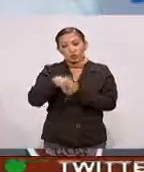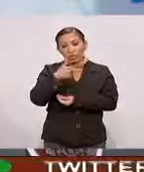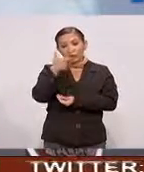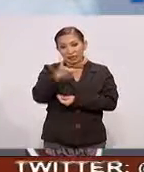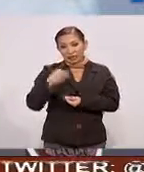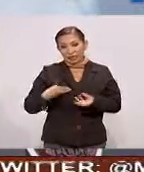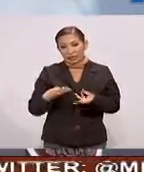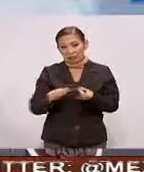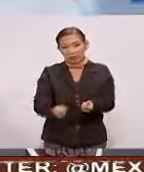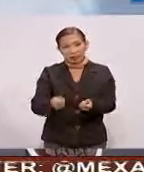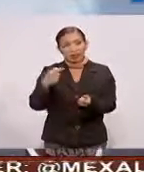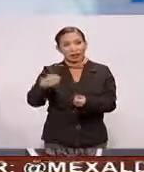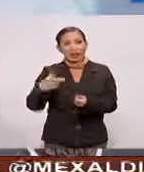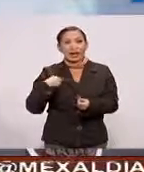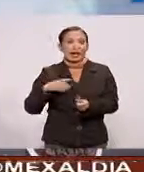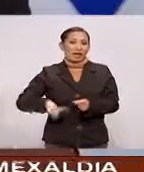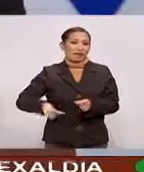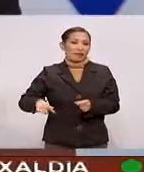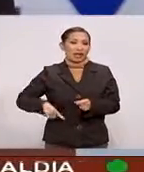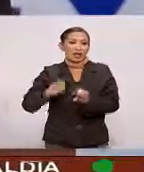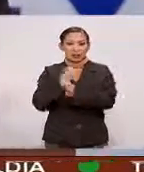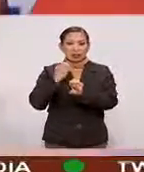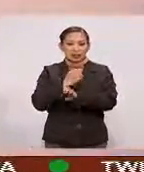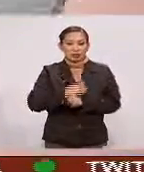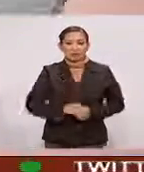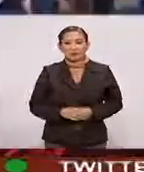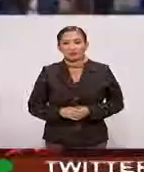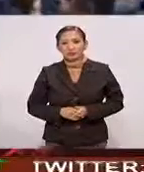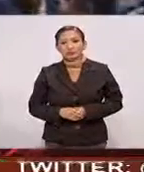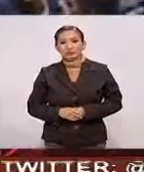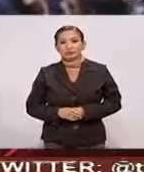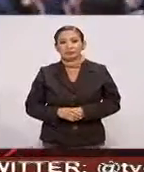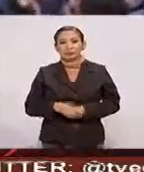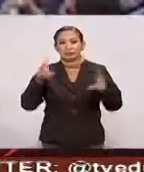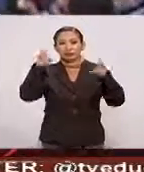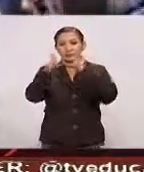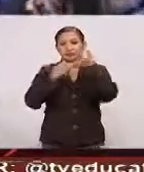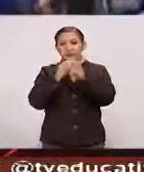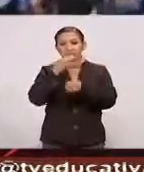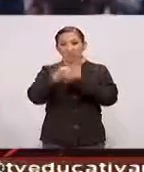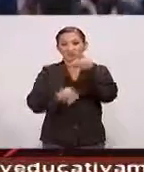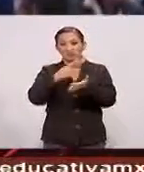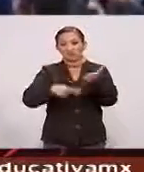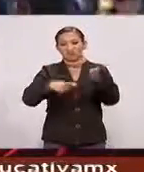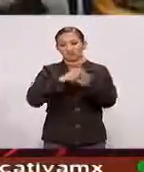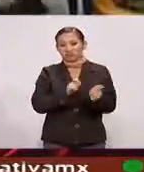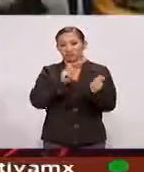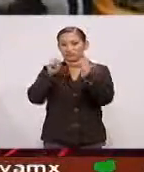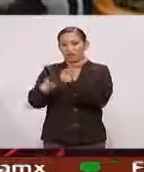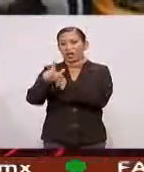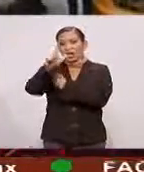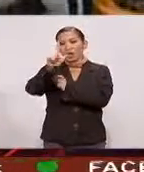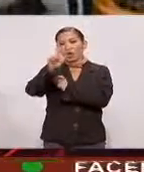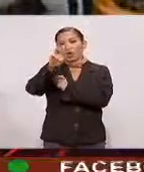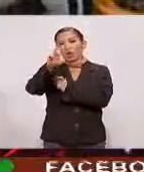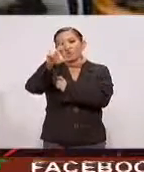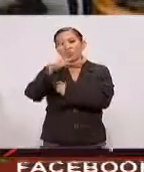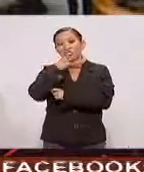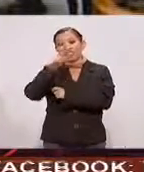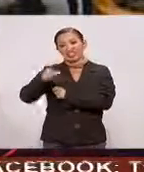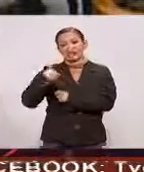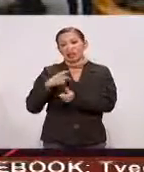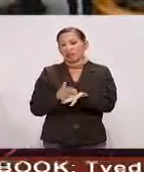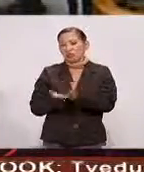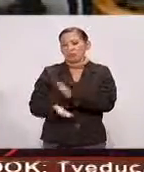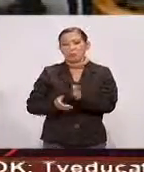finanzas Públicas En los gobiernos Locales En el mundo Juez congela Nombramiento De Lula Argumenta Que